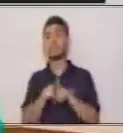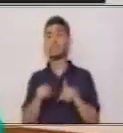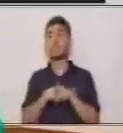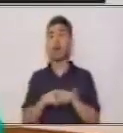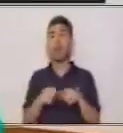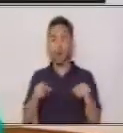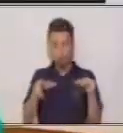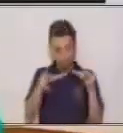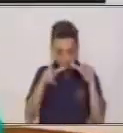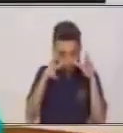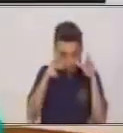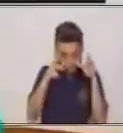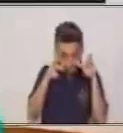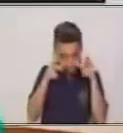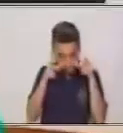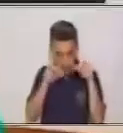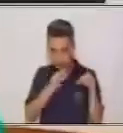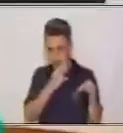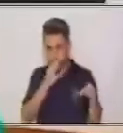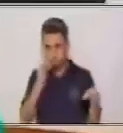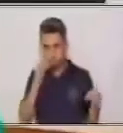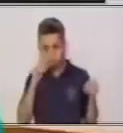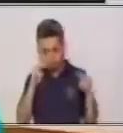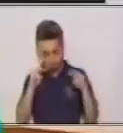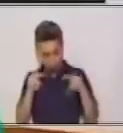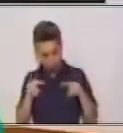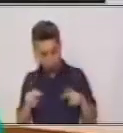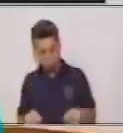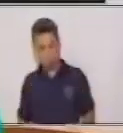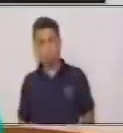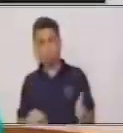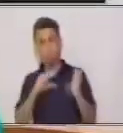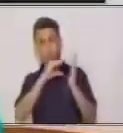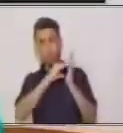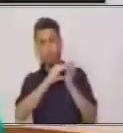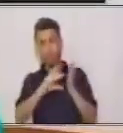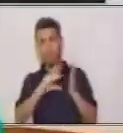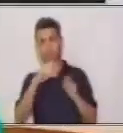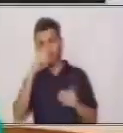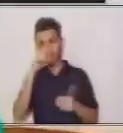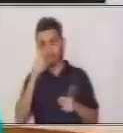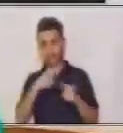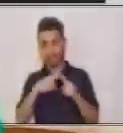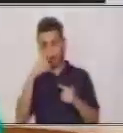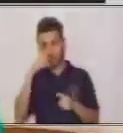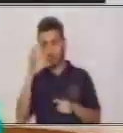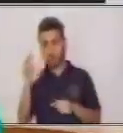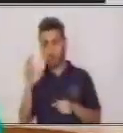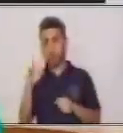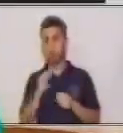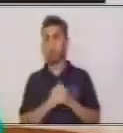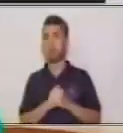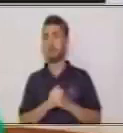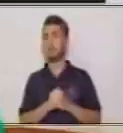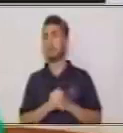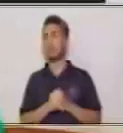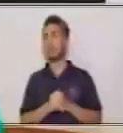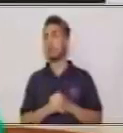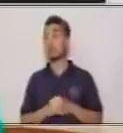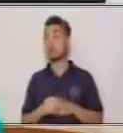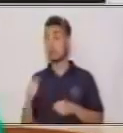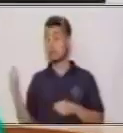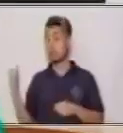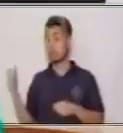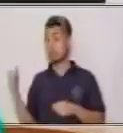silenciosa de un contenido o de un texto. De igual manera, esta lectura nos